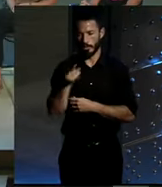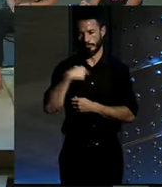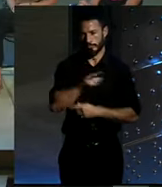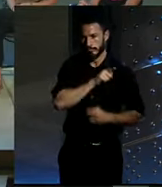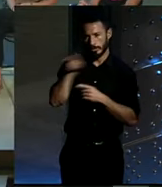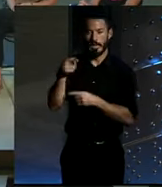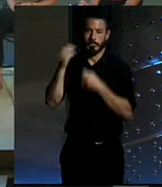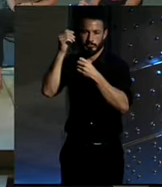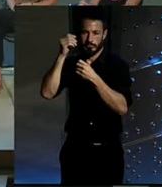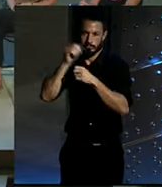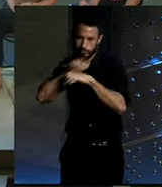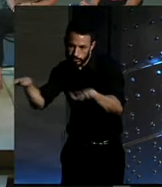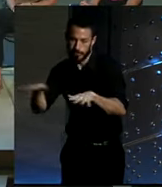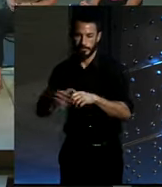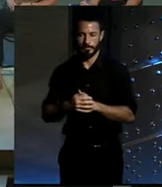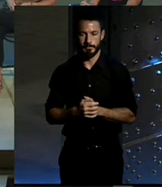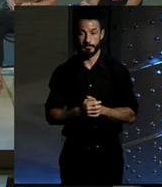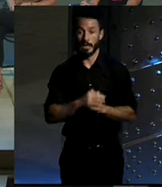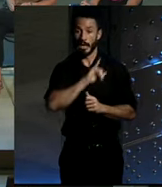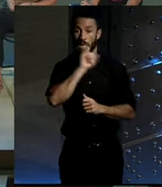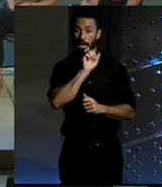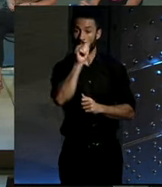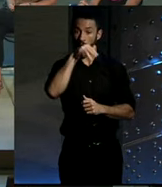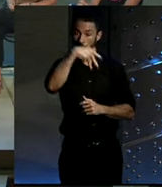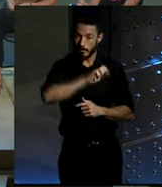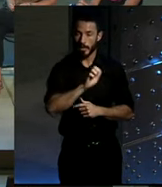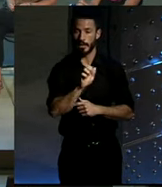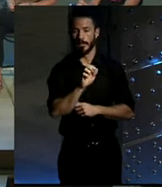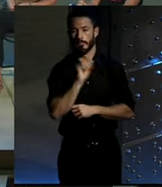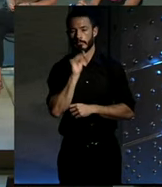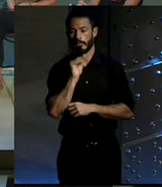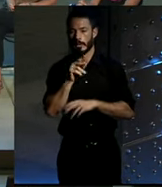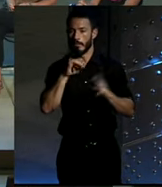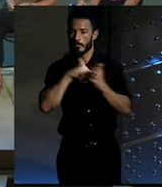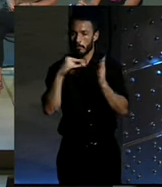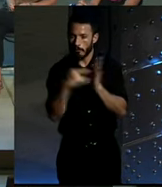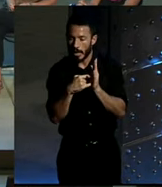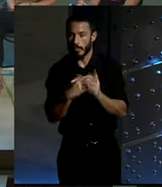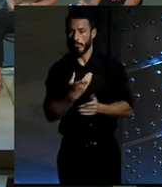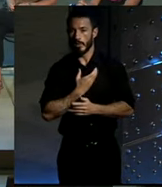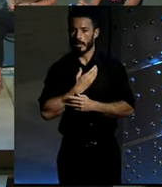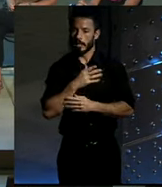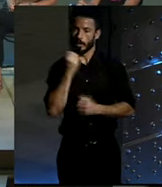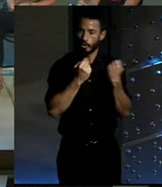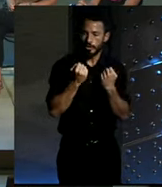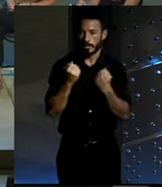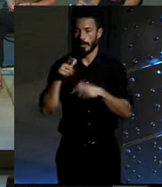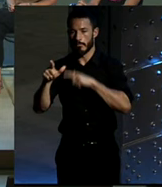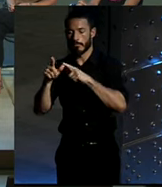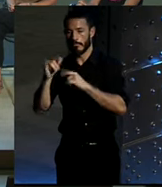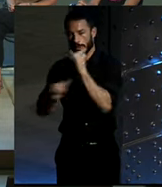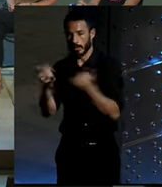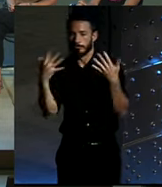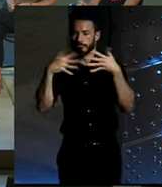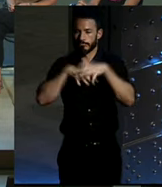Rodríguez nos, aparte de, preguntaba el plan municipal de mezclar las bicicletas y los coches, él dice, ¿no